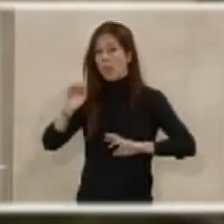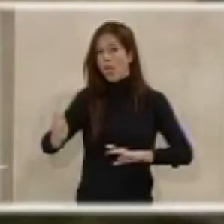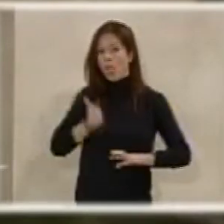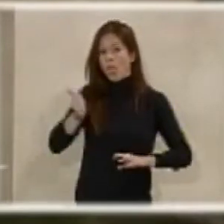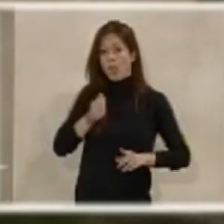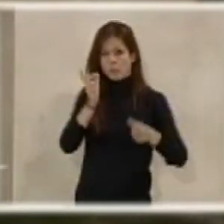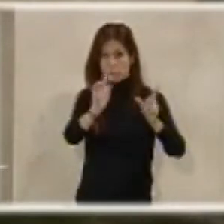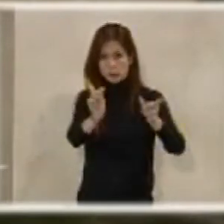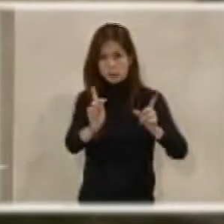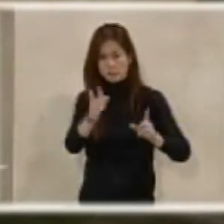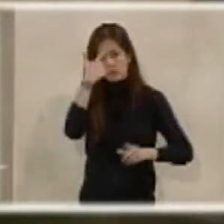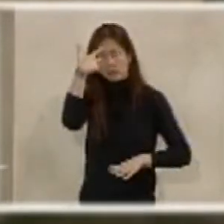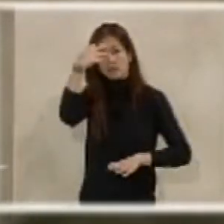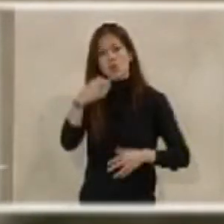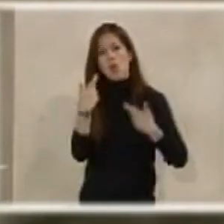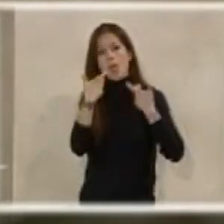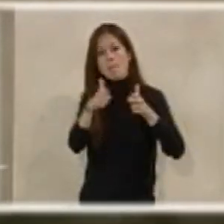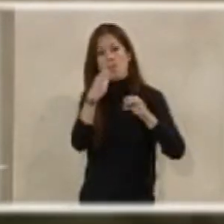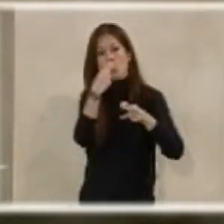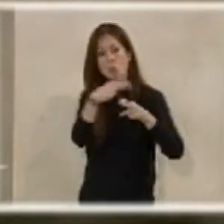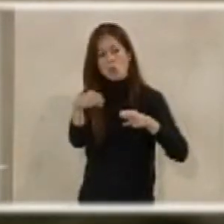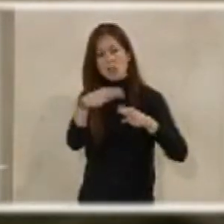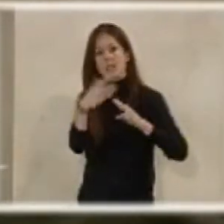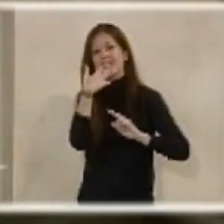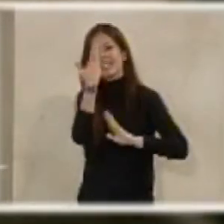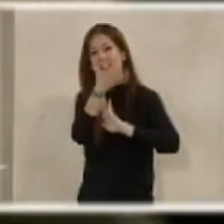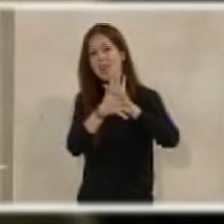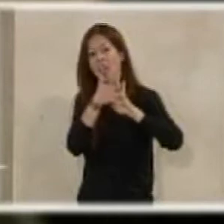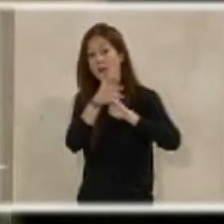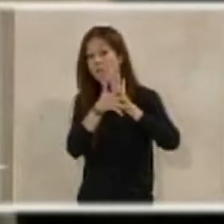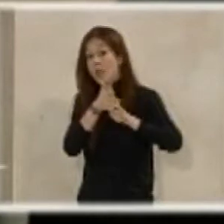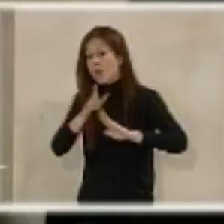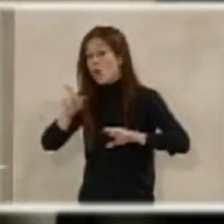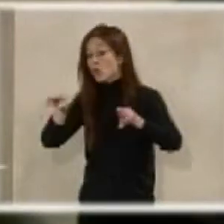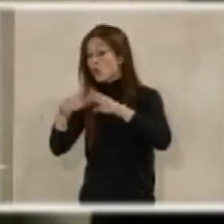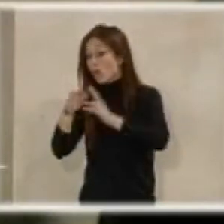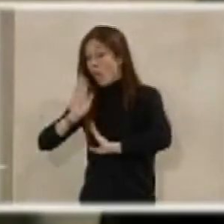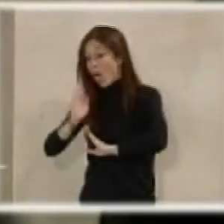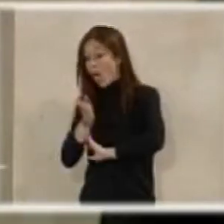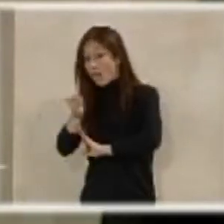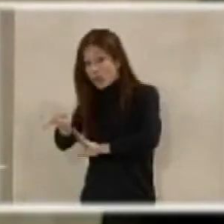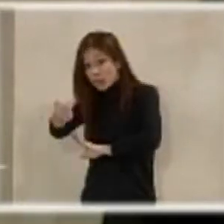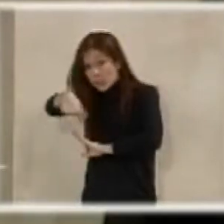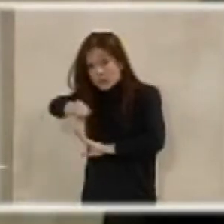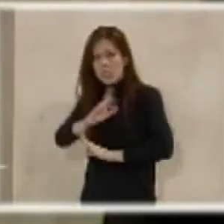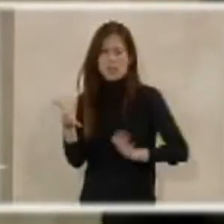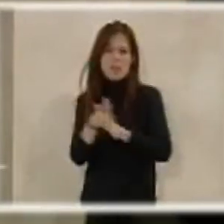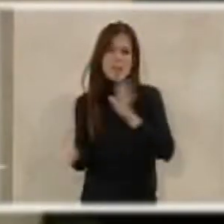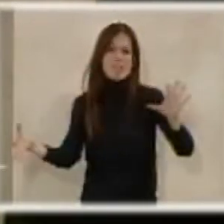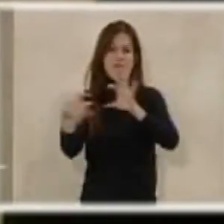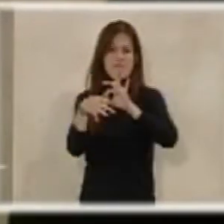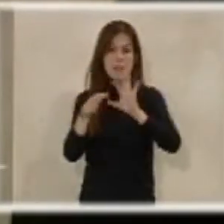y demás. Yo creo que en política, siempre y cuando que se hable de lo que le afecta a los ciudadanos, todo es oportuno.